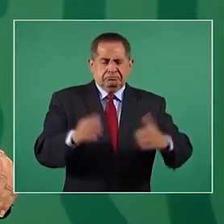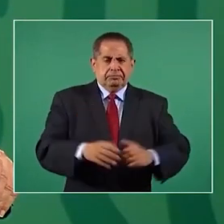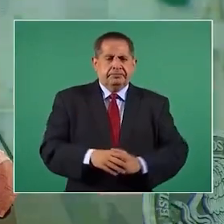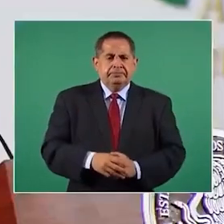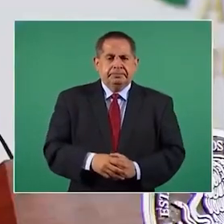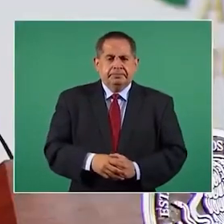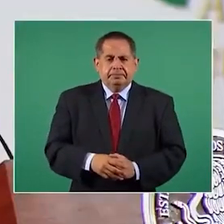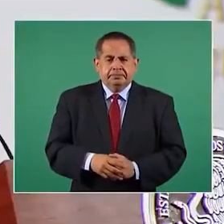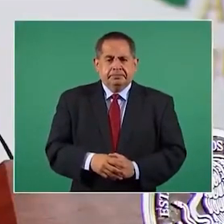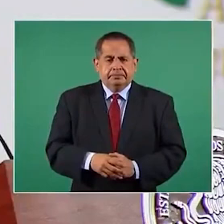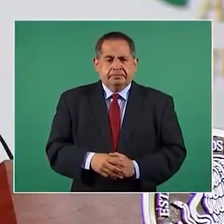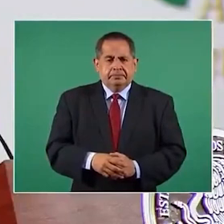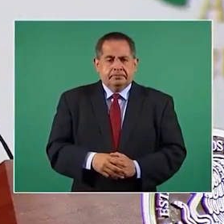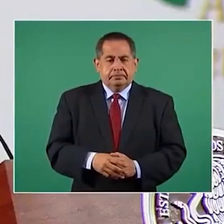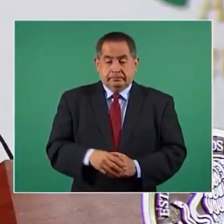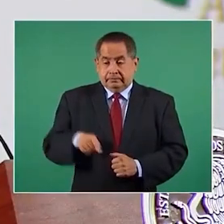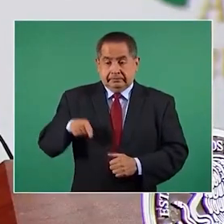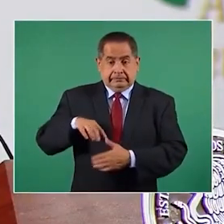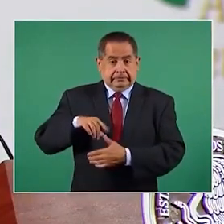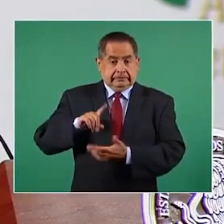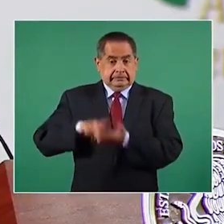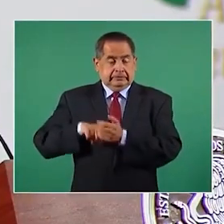y llevaba una grabadora